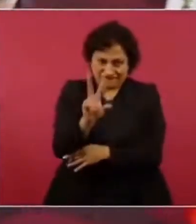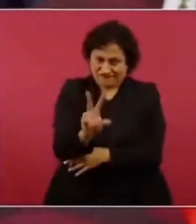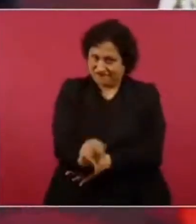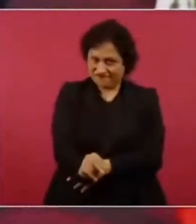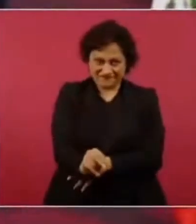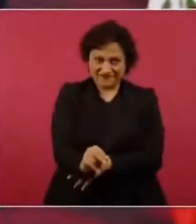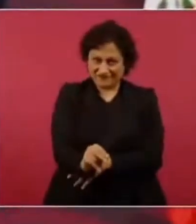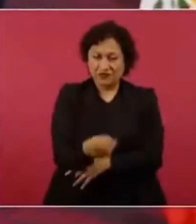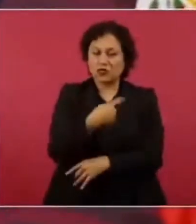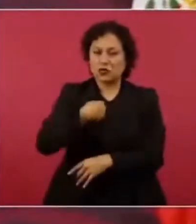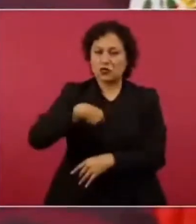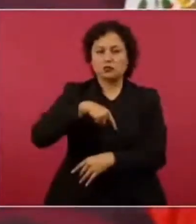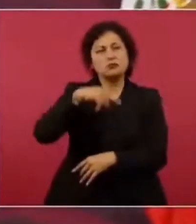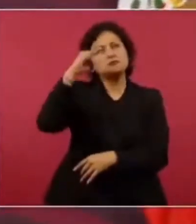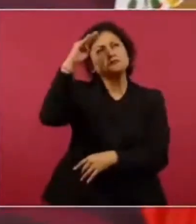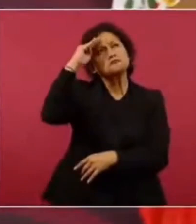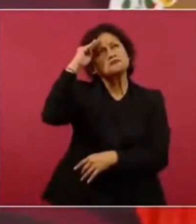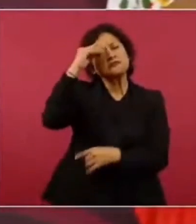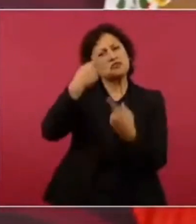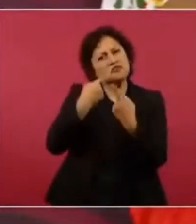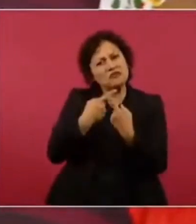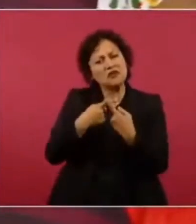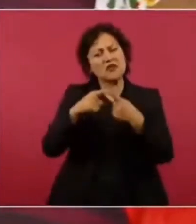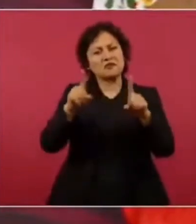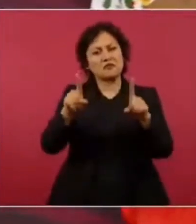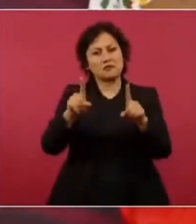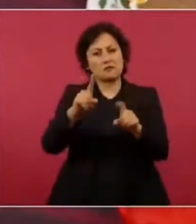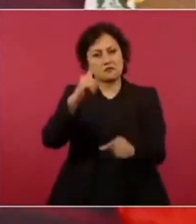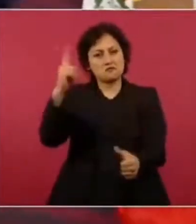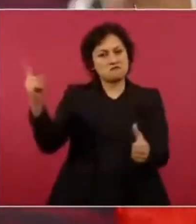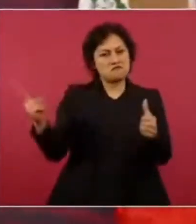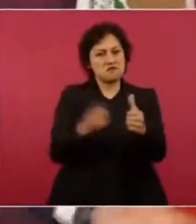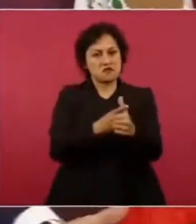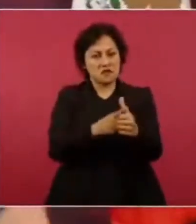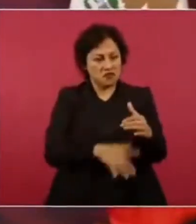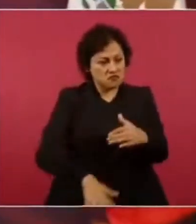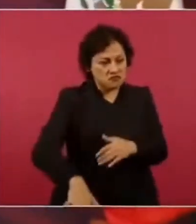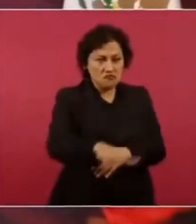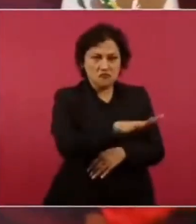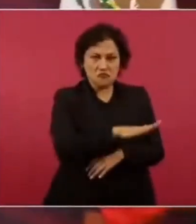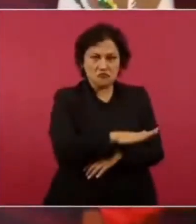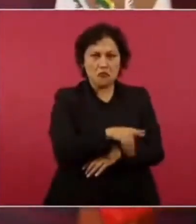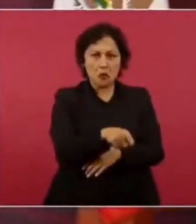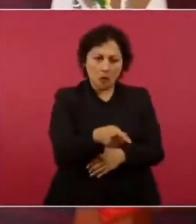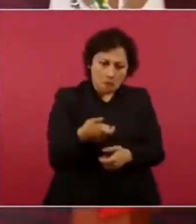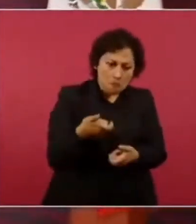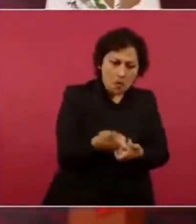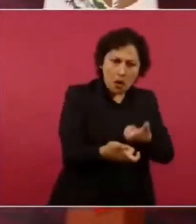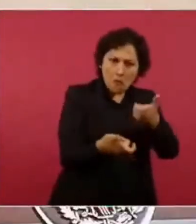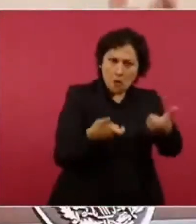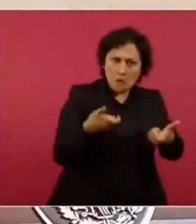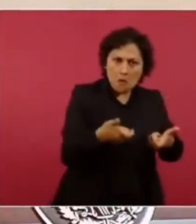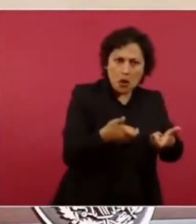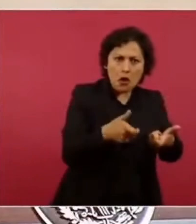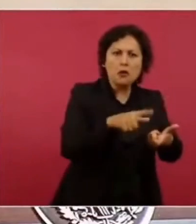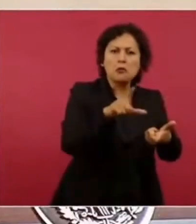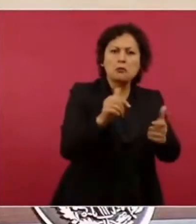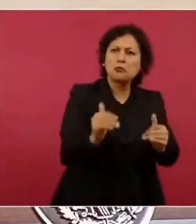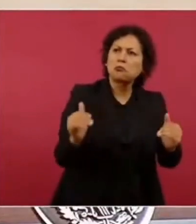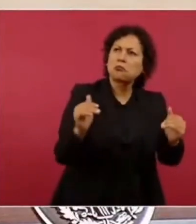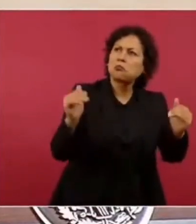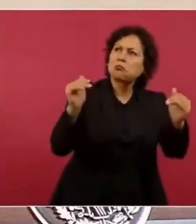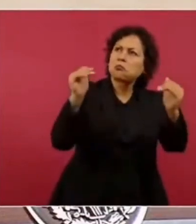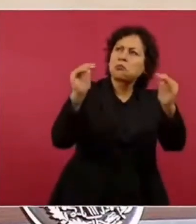abajo hacia arriba hasta donde llegue y fíjense somos 35